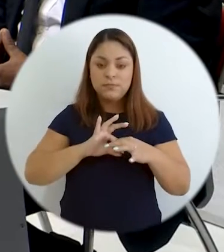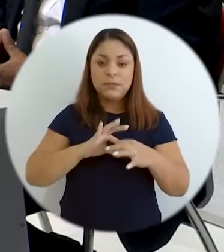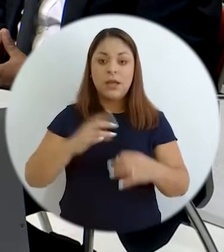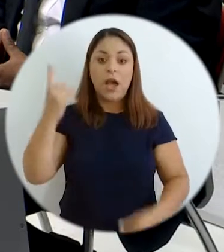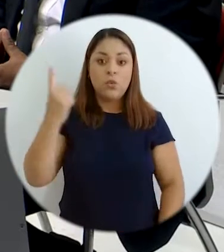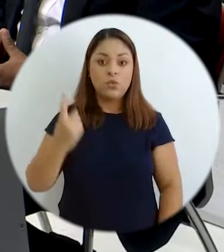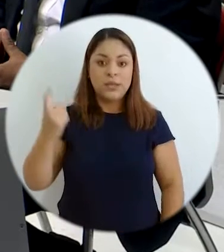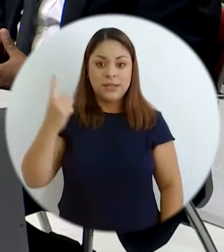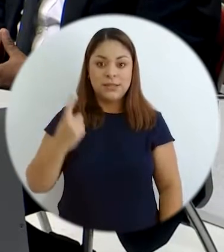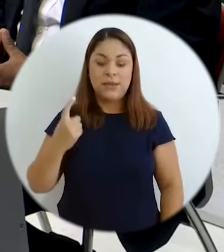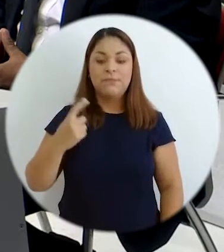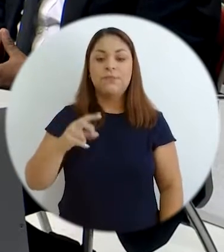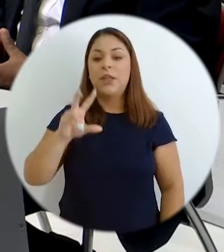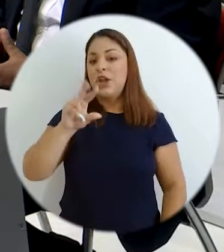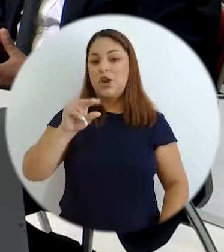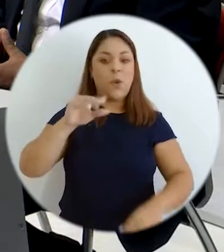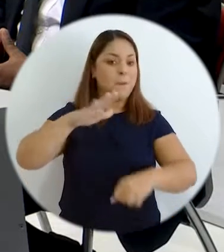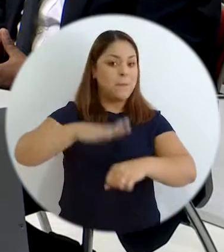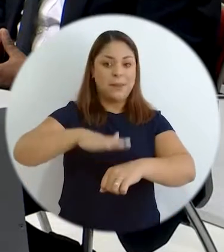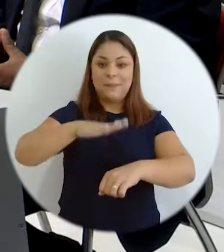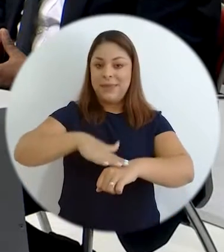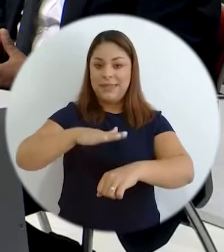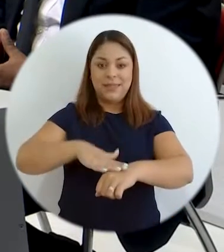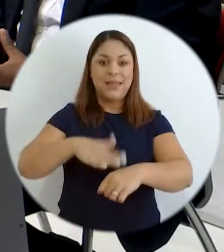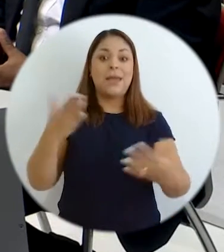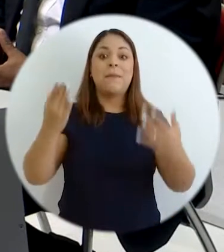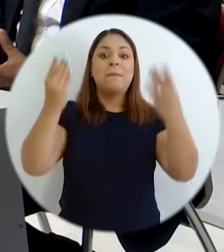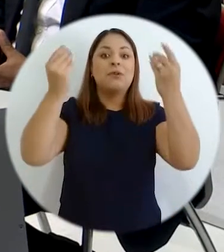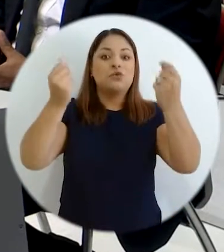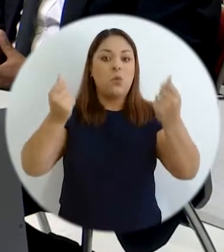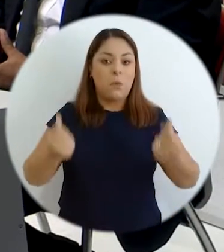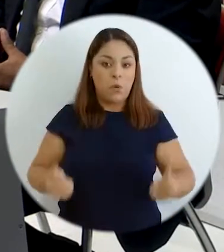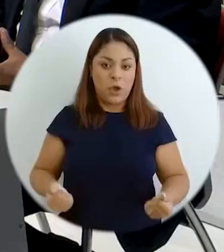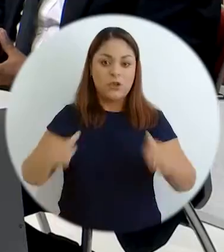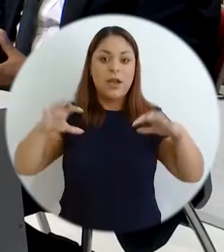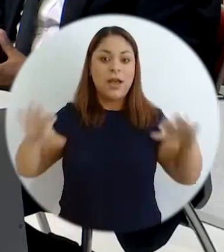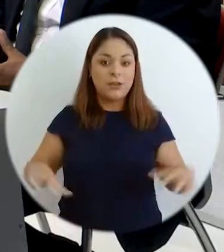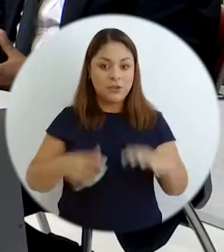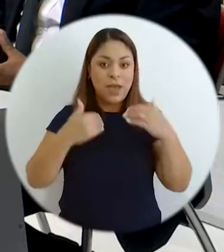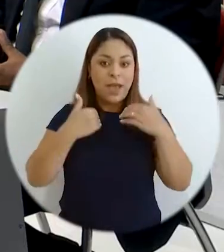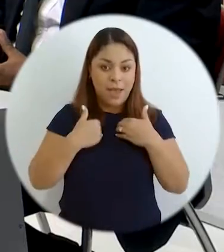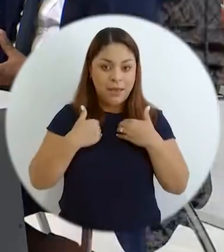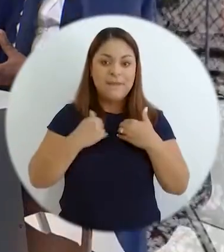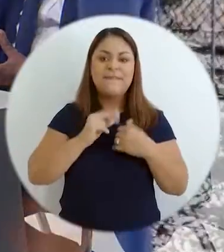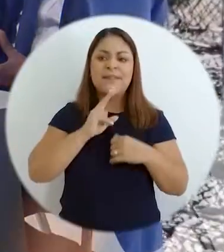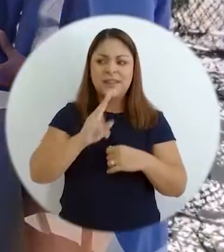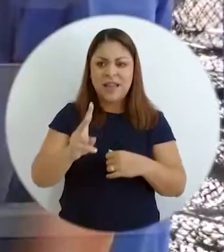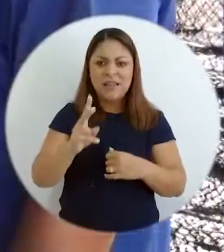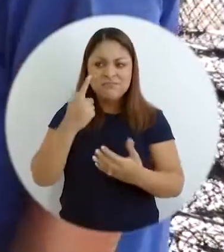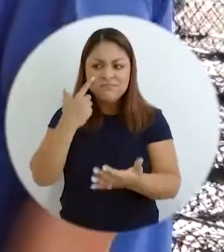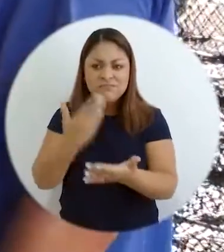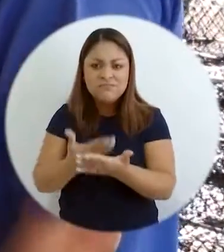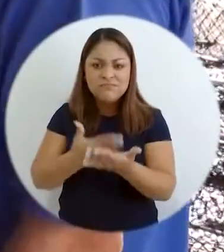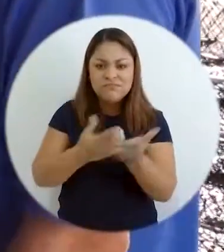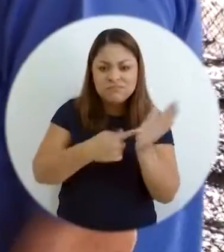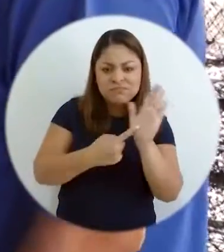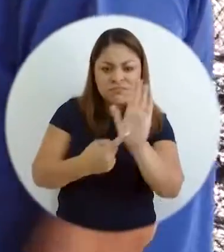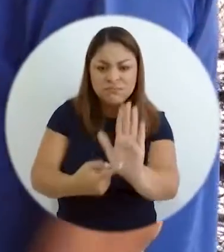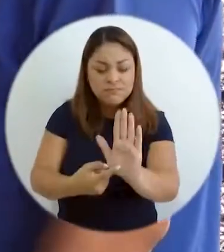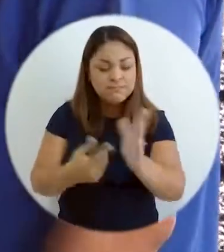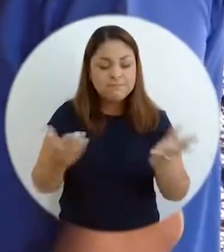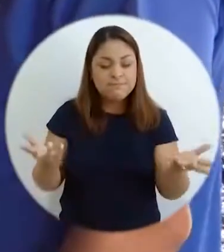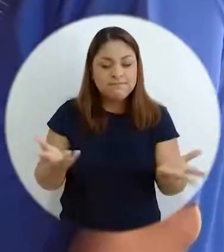ausencia de una coordinación no ha permitido que los presupuestos y las acciones que se tienen a mejorar estas regiones